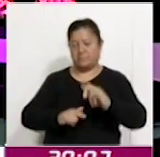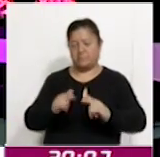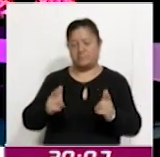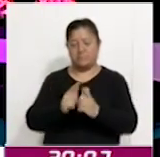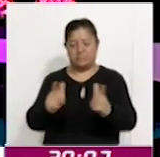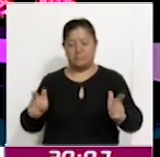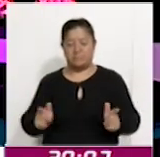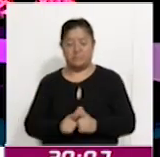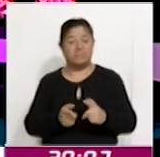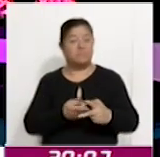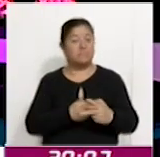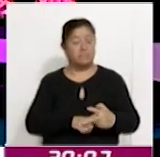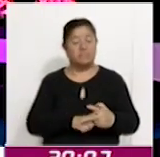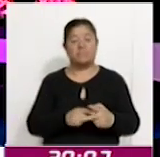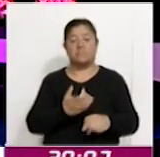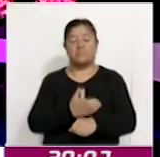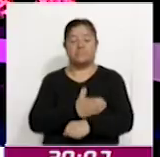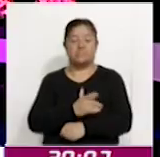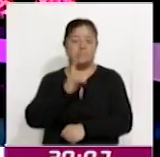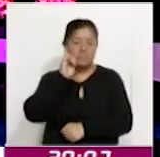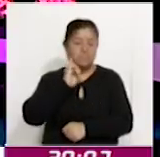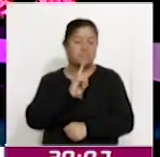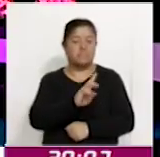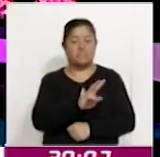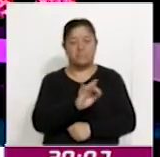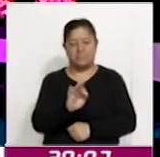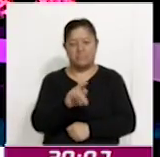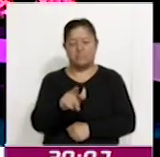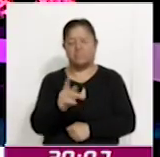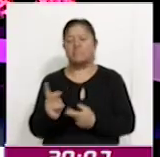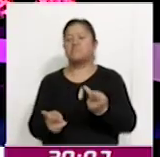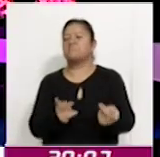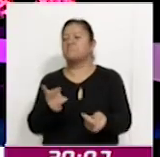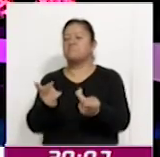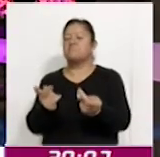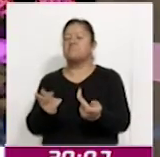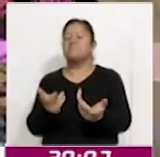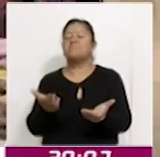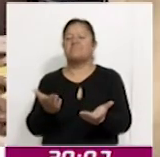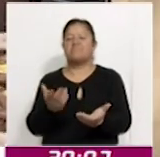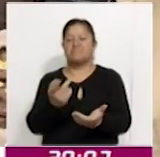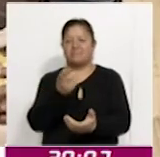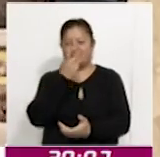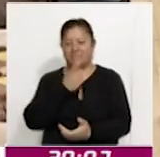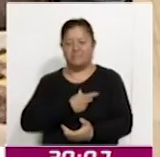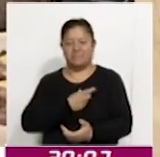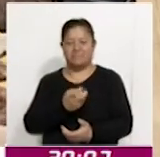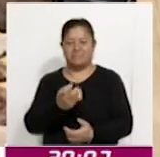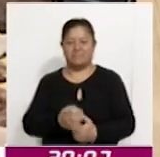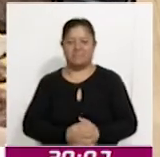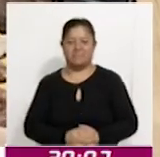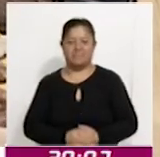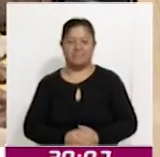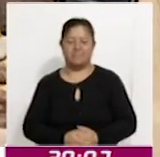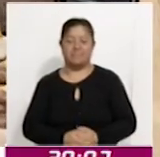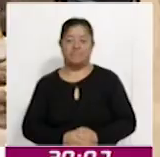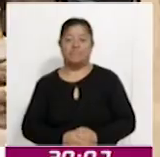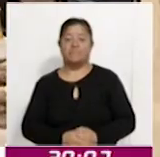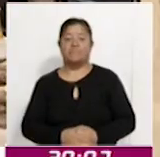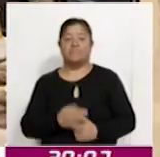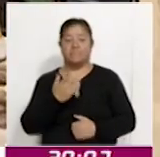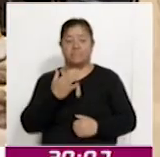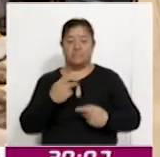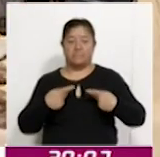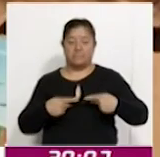Mi compañera Victoria Flores platicó con algunos de ellos y esto fue lo que nos compartieron. Con la participación de 50